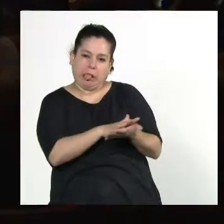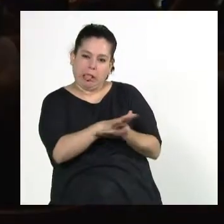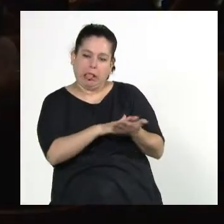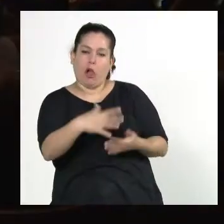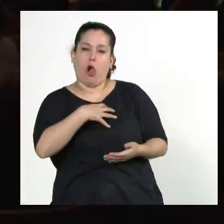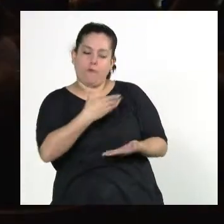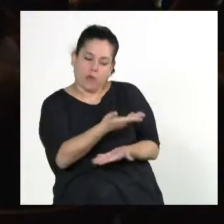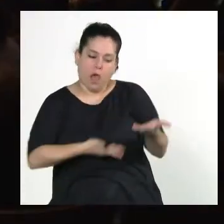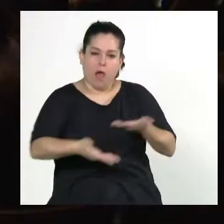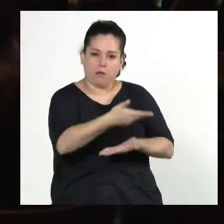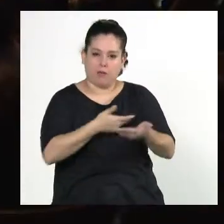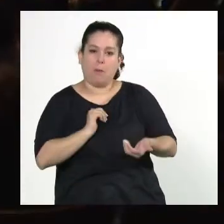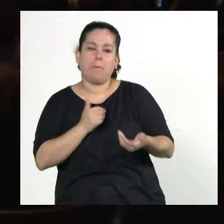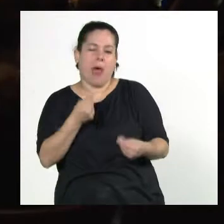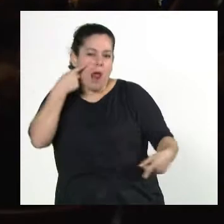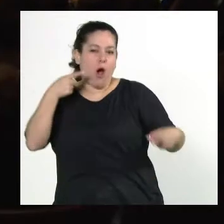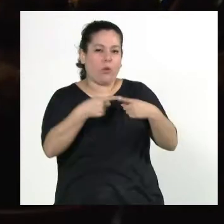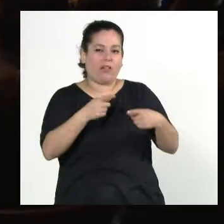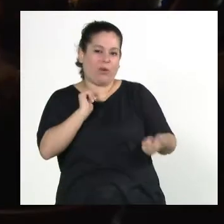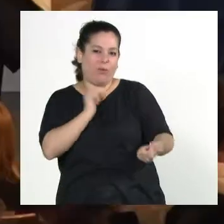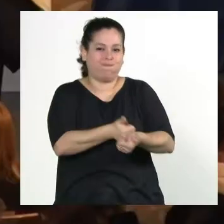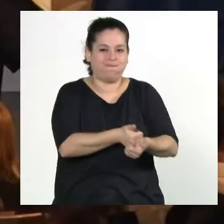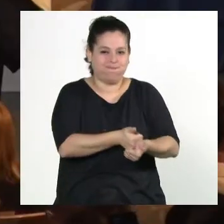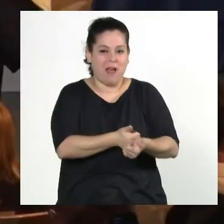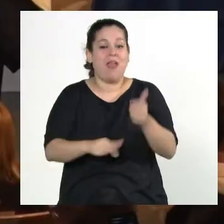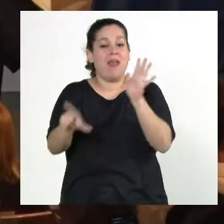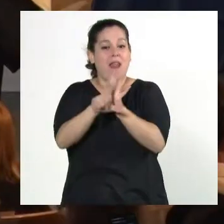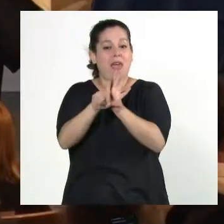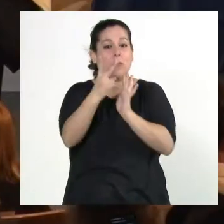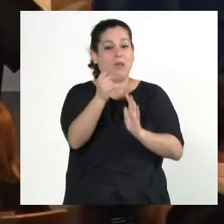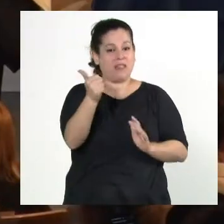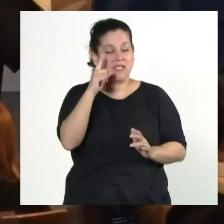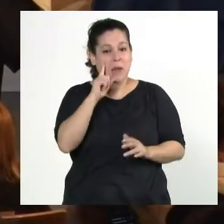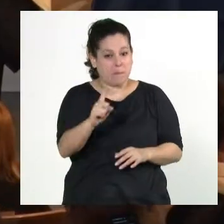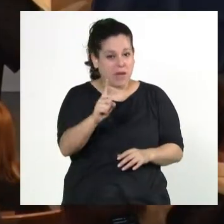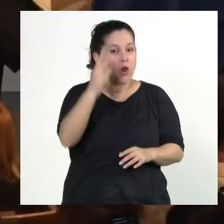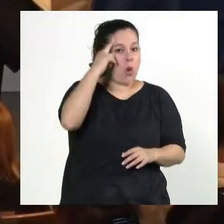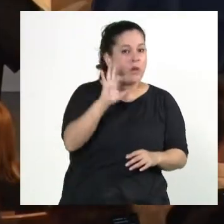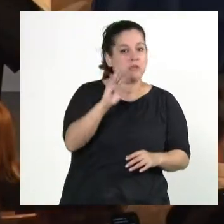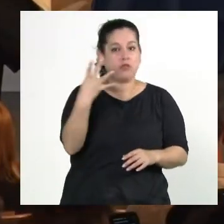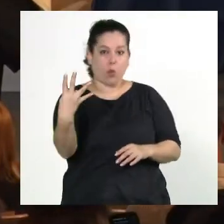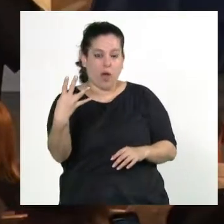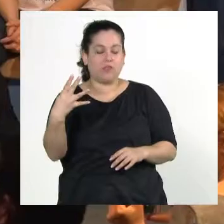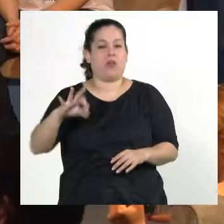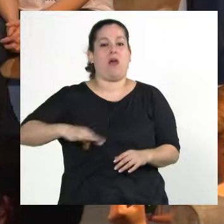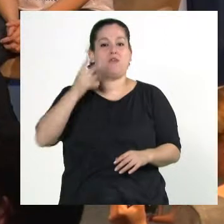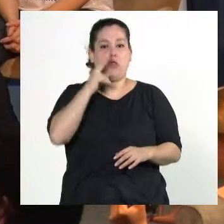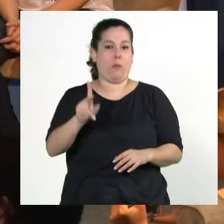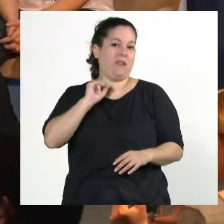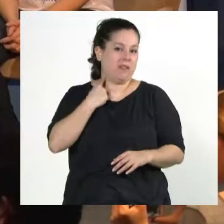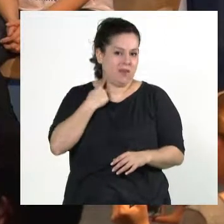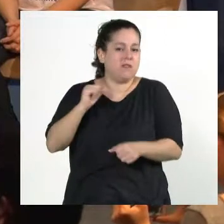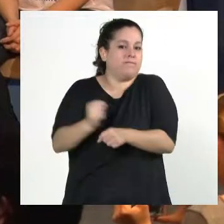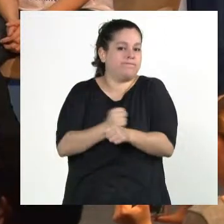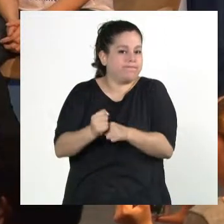tipificado como delito penal a partir de la sanción de la Ley 26.904 en 2013, sancionada el 13